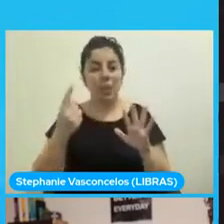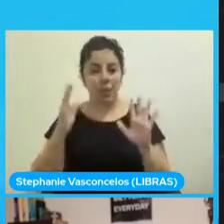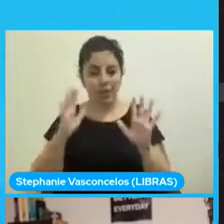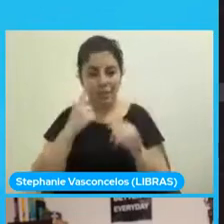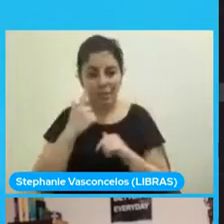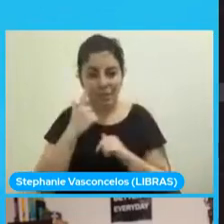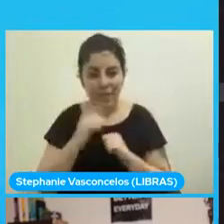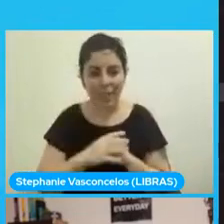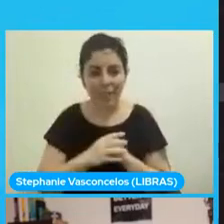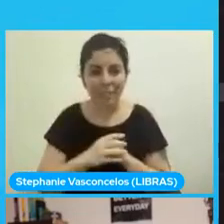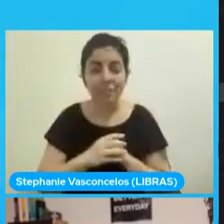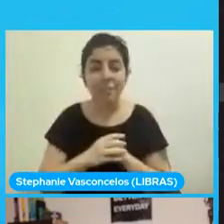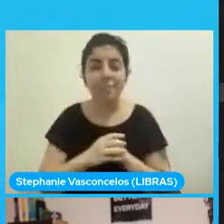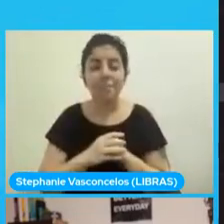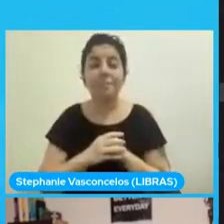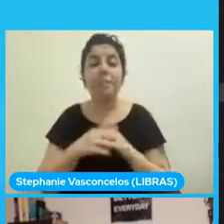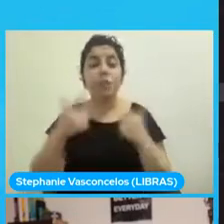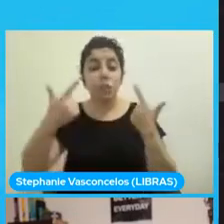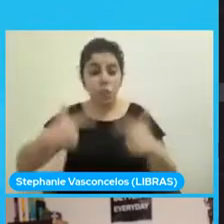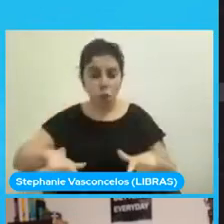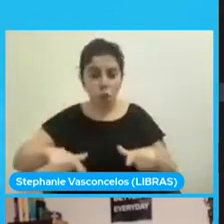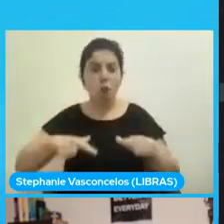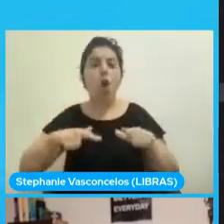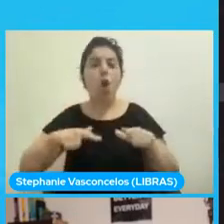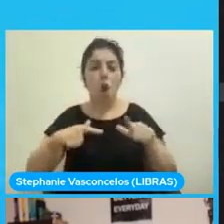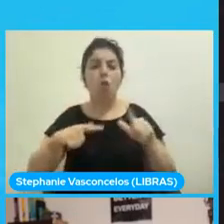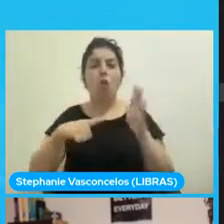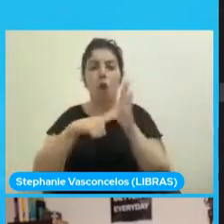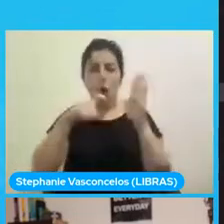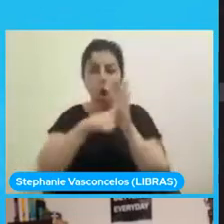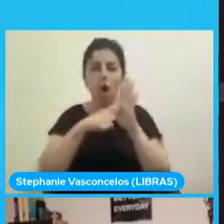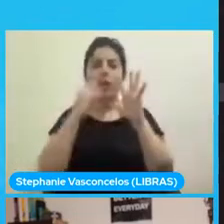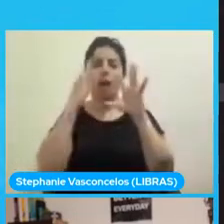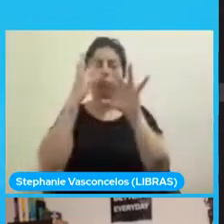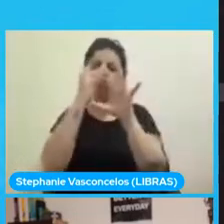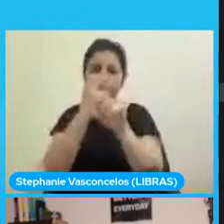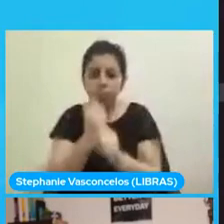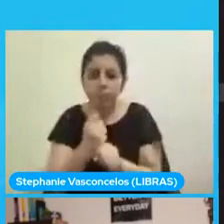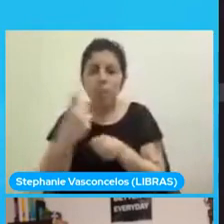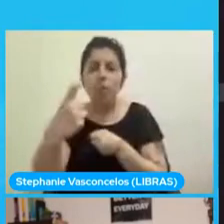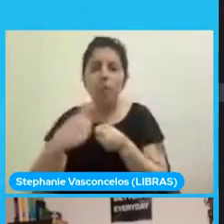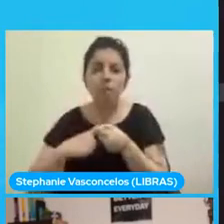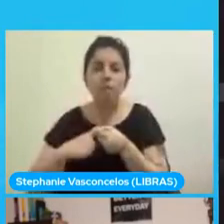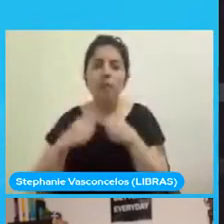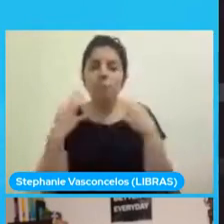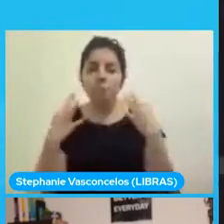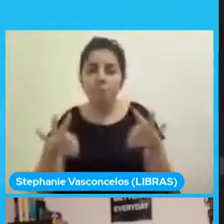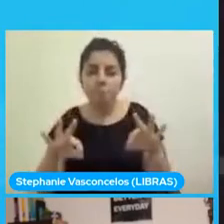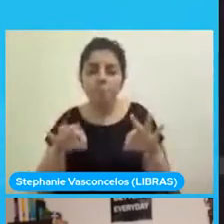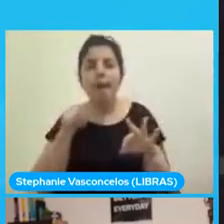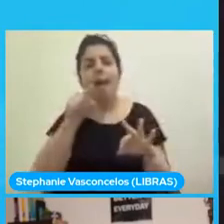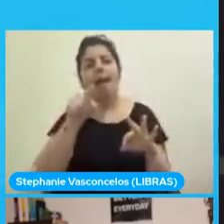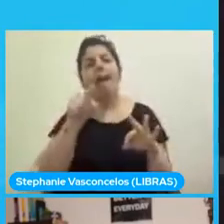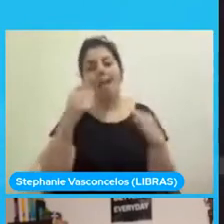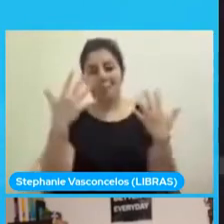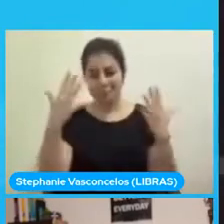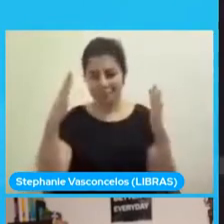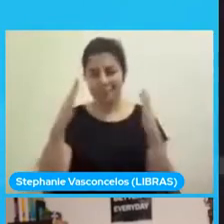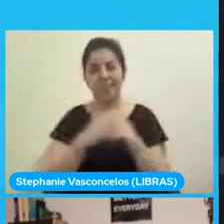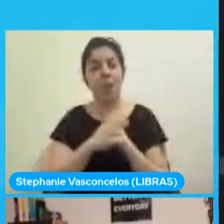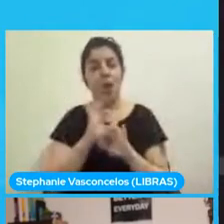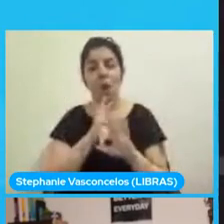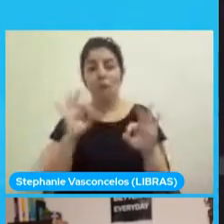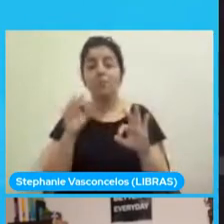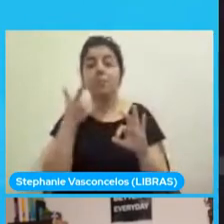Vamos a correr. Nos está retornando. Realmente sabemos sumar. Gracias. Pero si vemos,